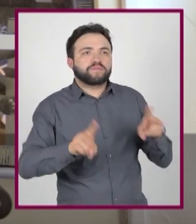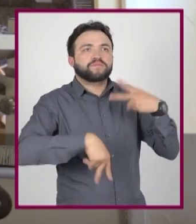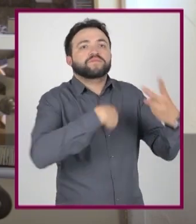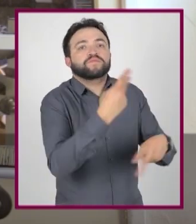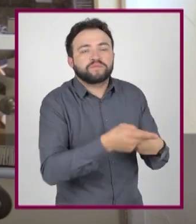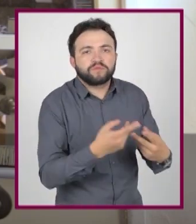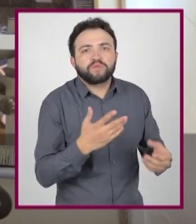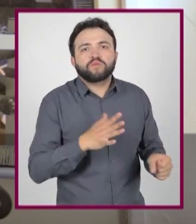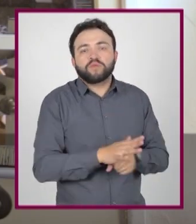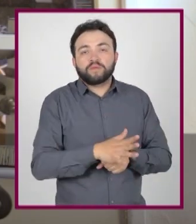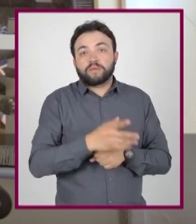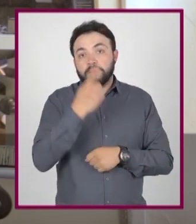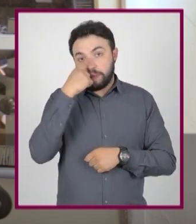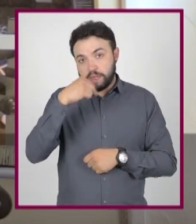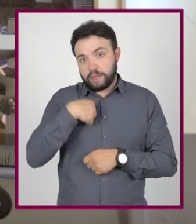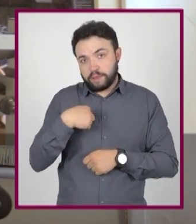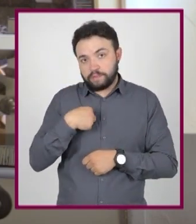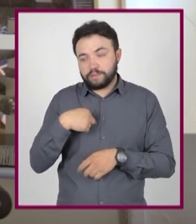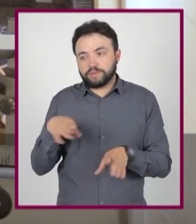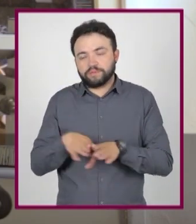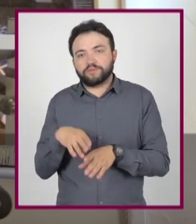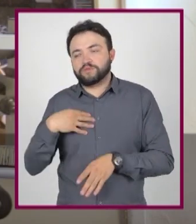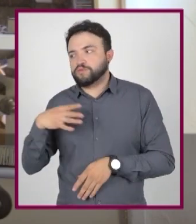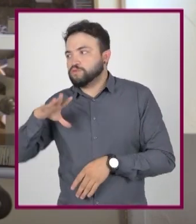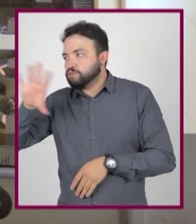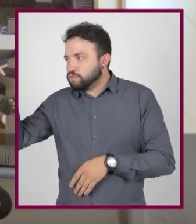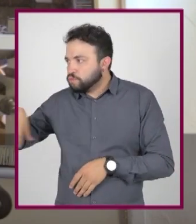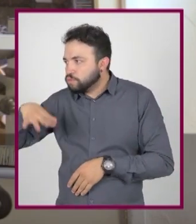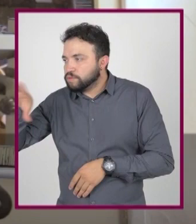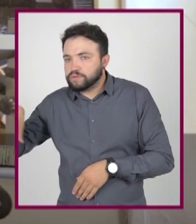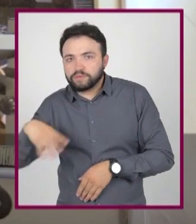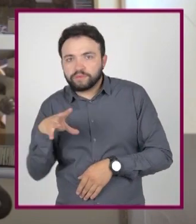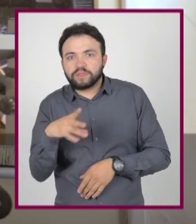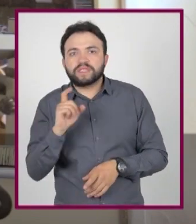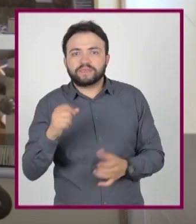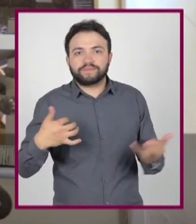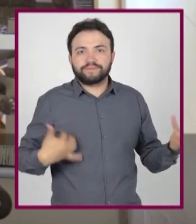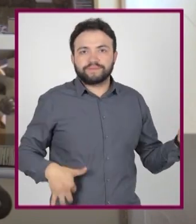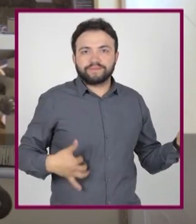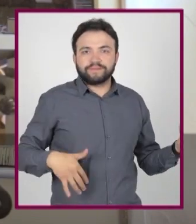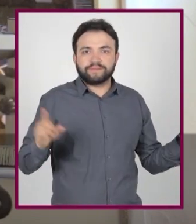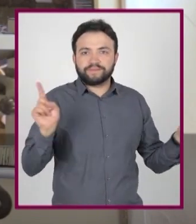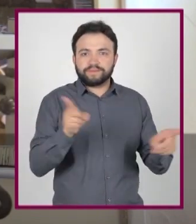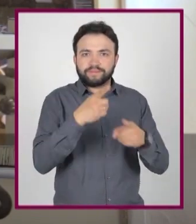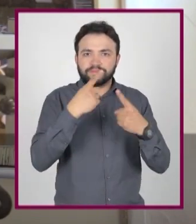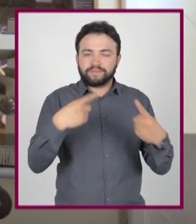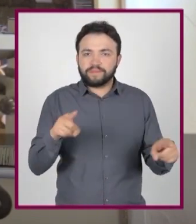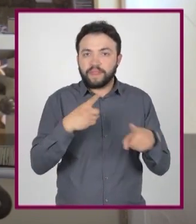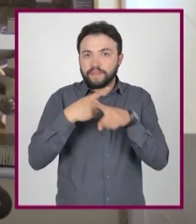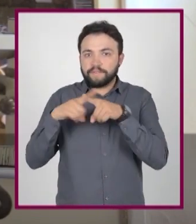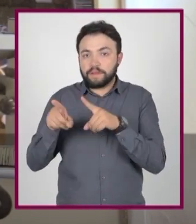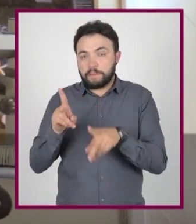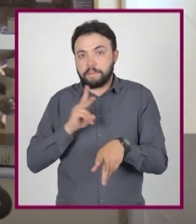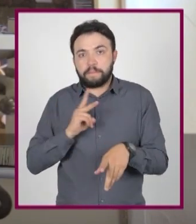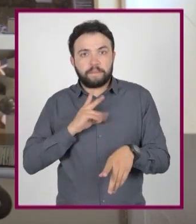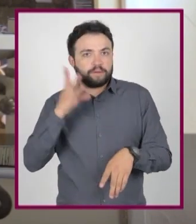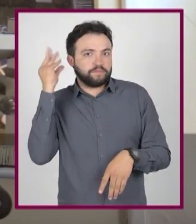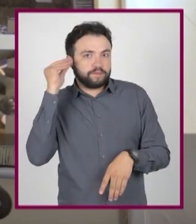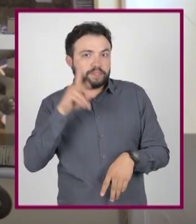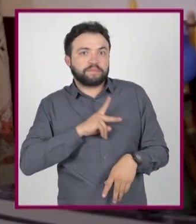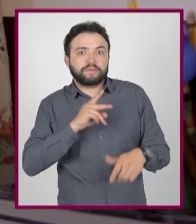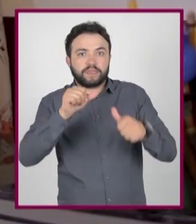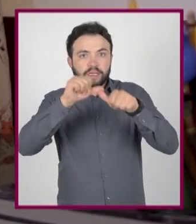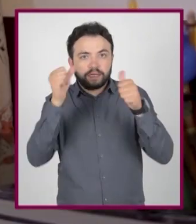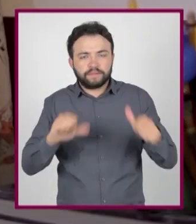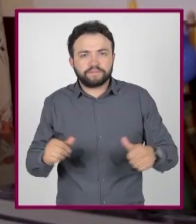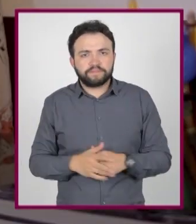sería buscar una canción de guitarra clásica. Eso le pondría sabor a lo que estoy haciendo. Mi música, mi arte.